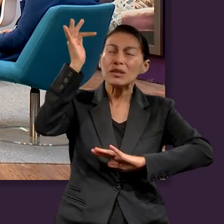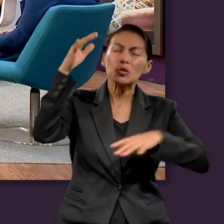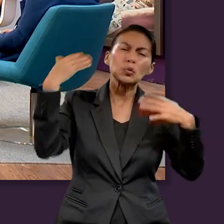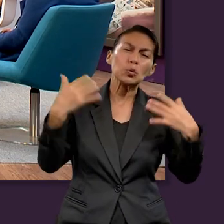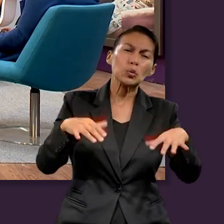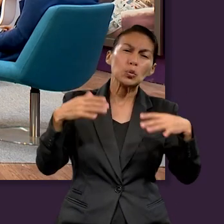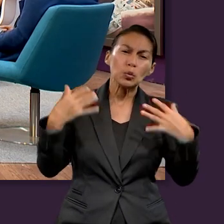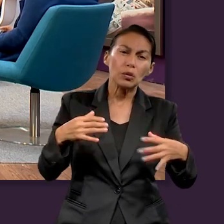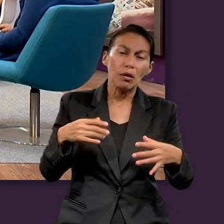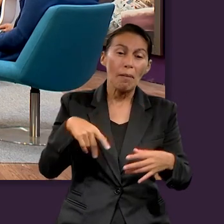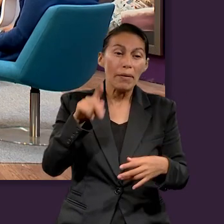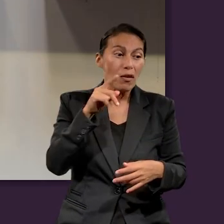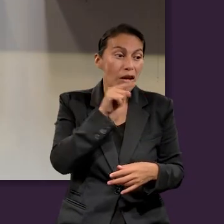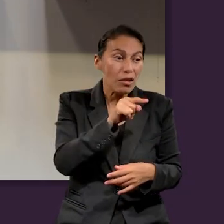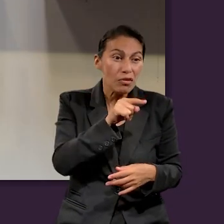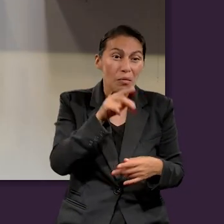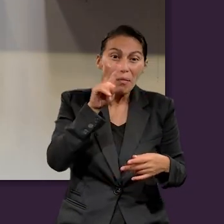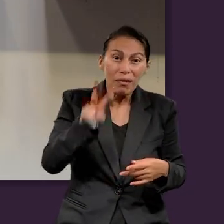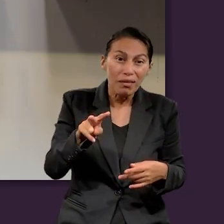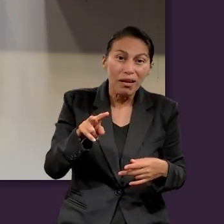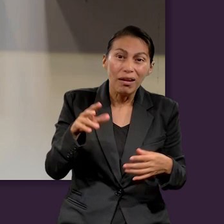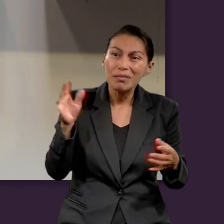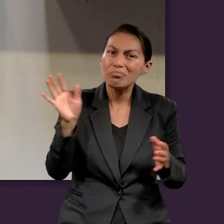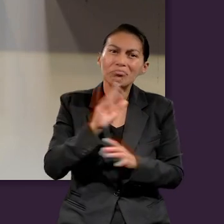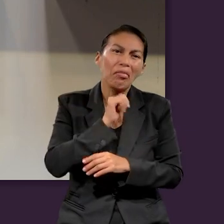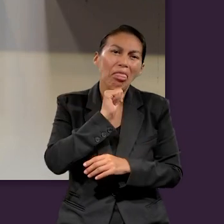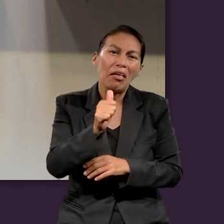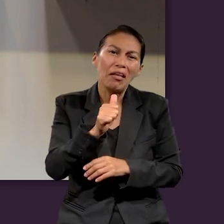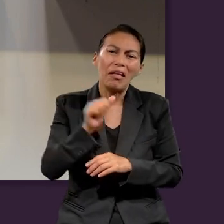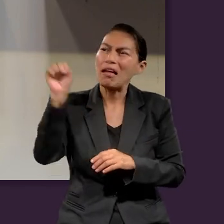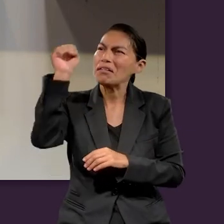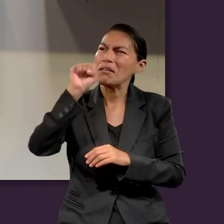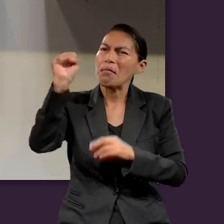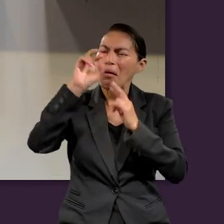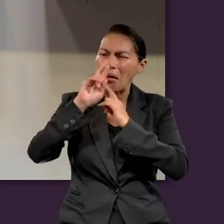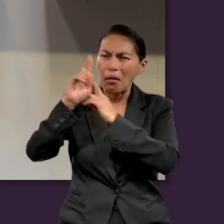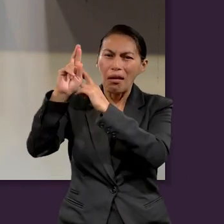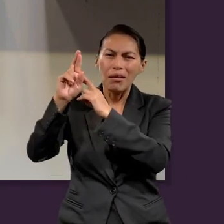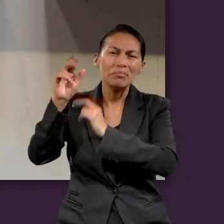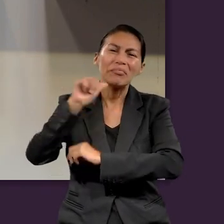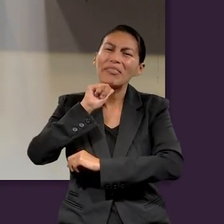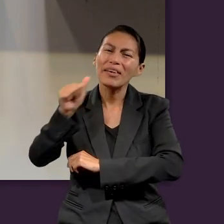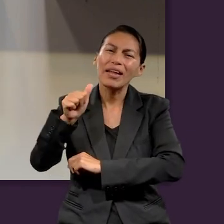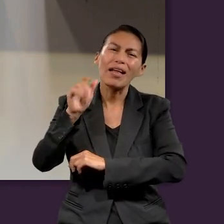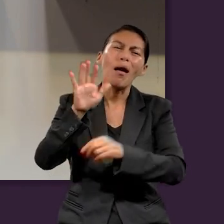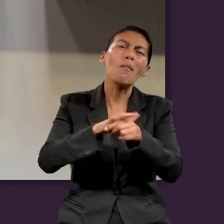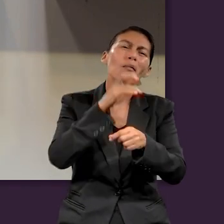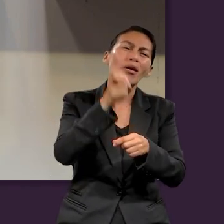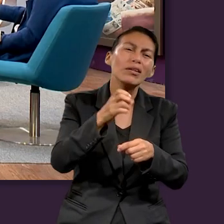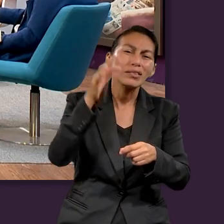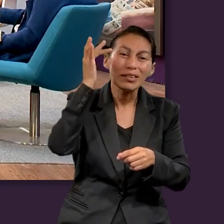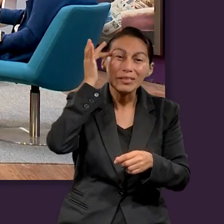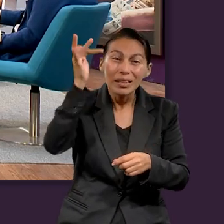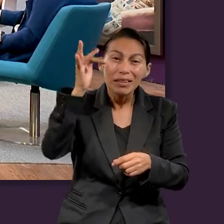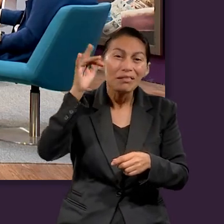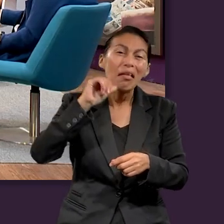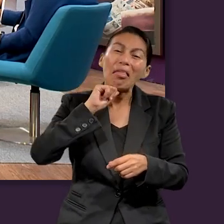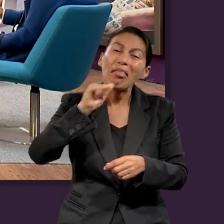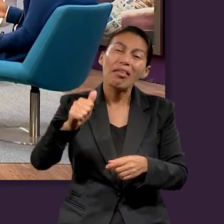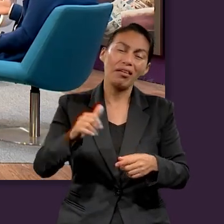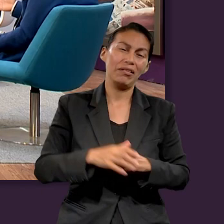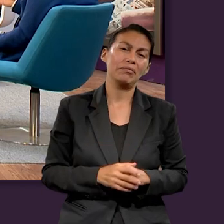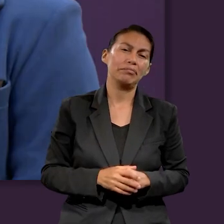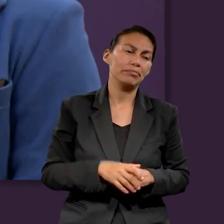de practicar la verdad, y hasta qué punto llegaron, ¿no? Sí, y es interesante, podemos